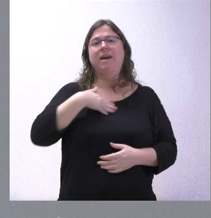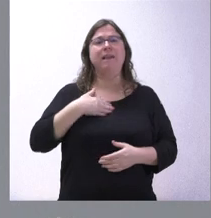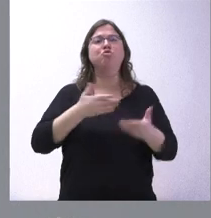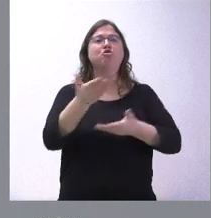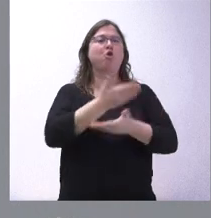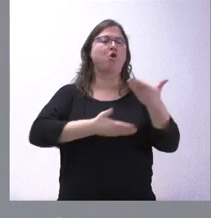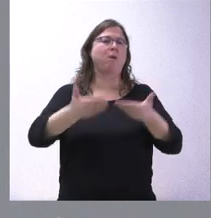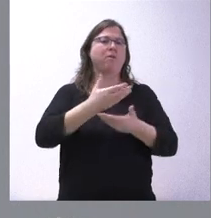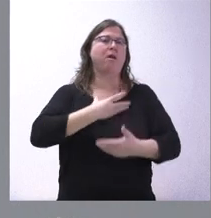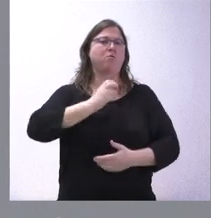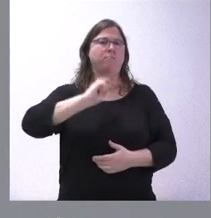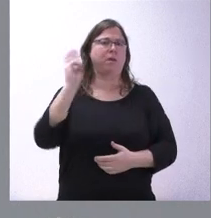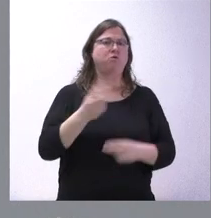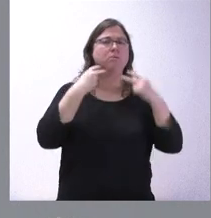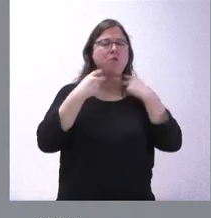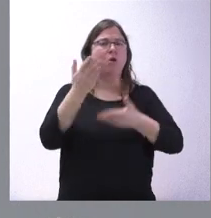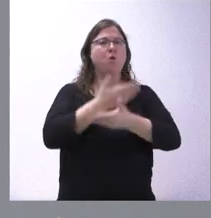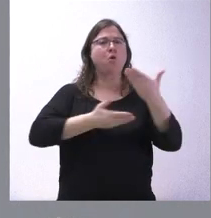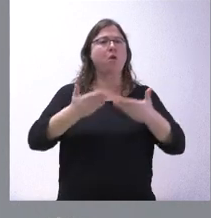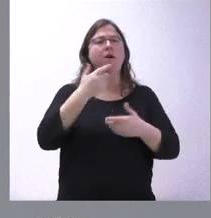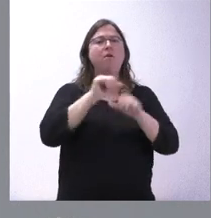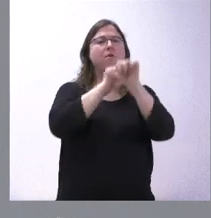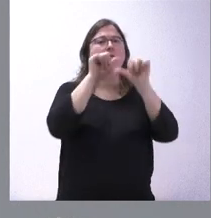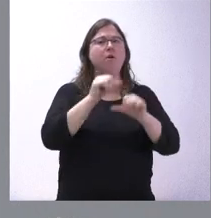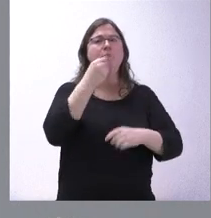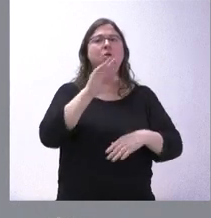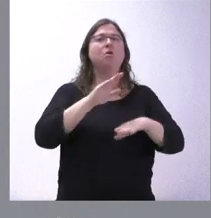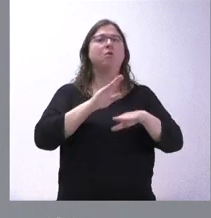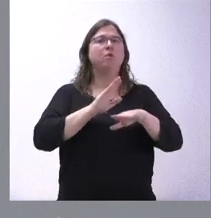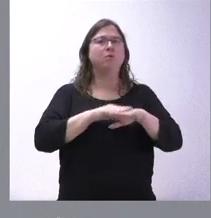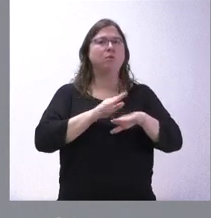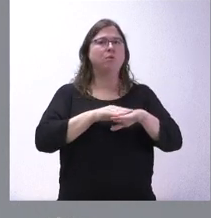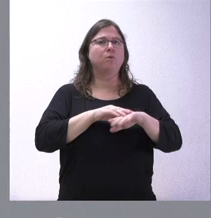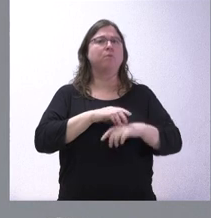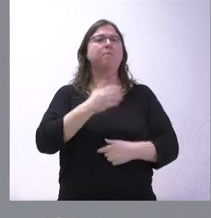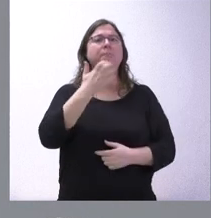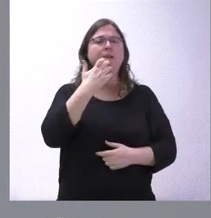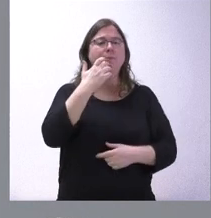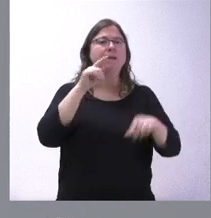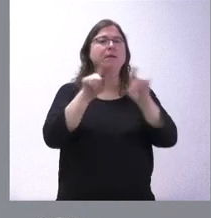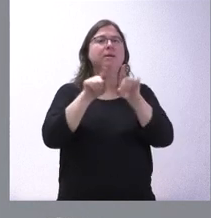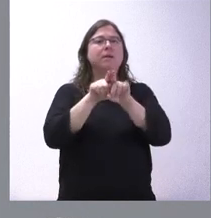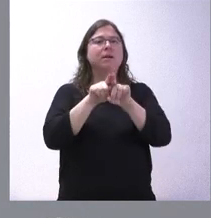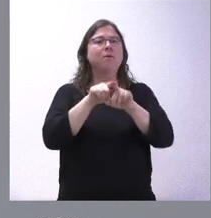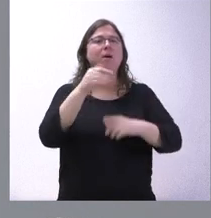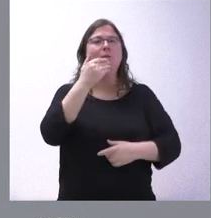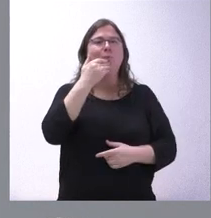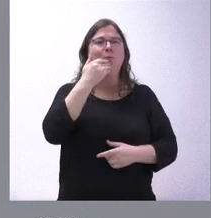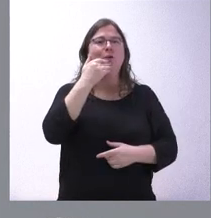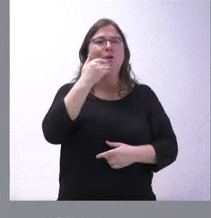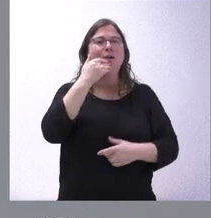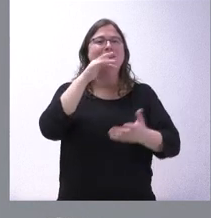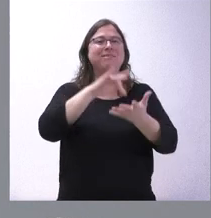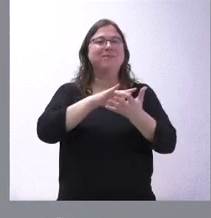las corporaciones locales en la mejor disposición de los recursos e infraestructuras que tengan en esta materia y, por tanto, en la medida en que hubiera